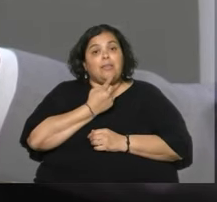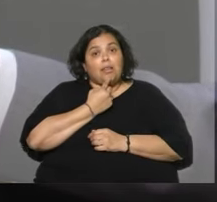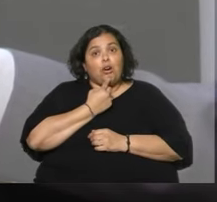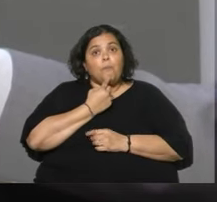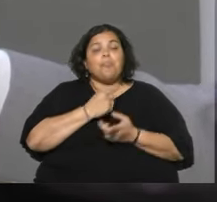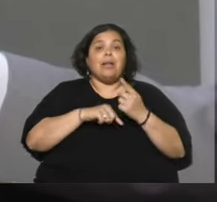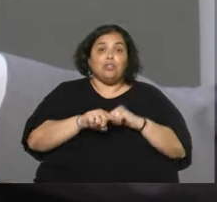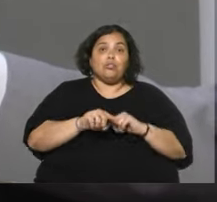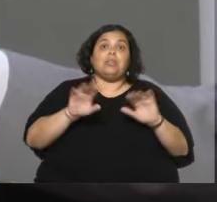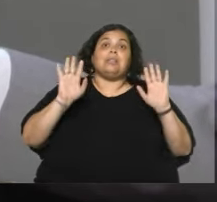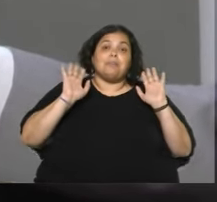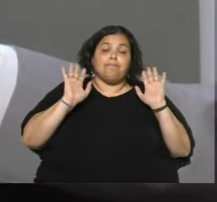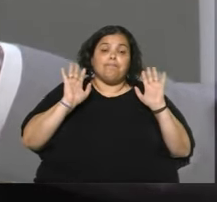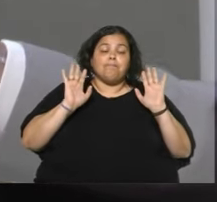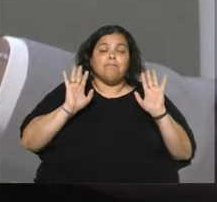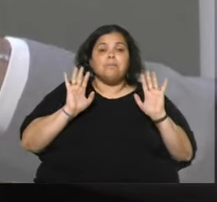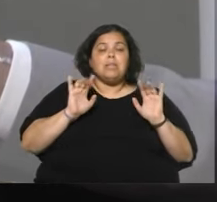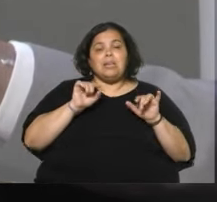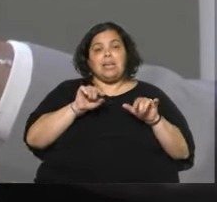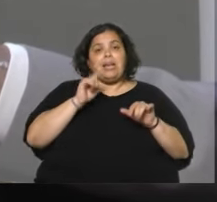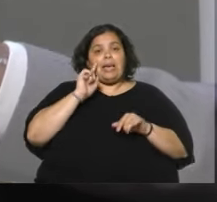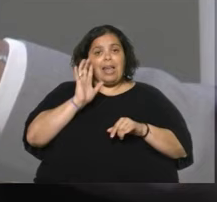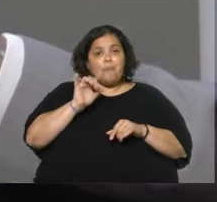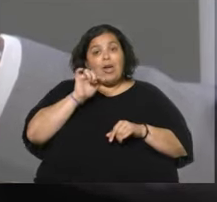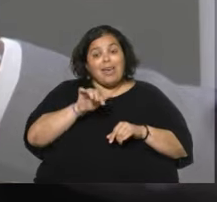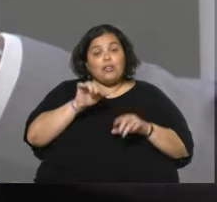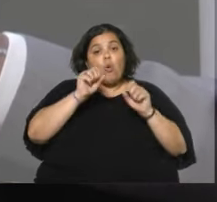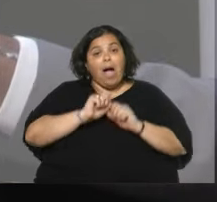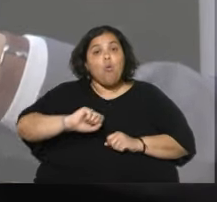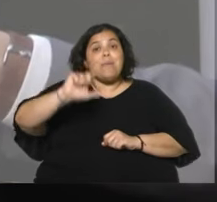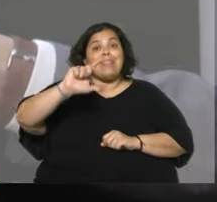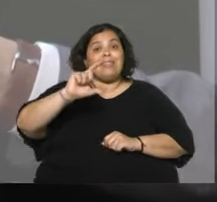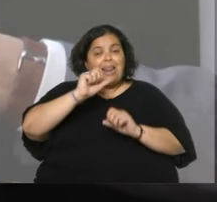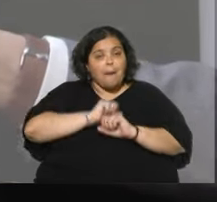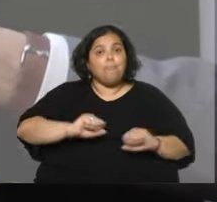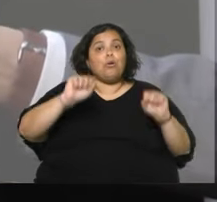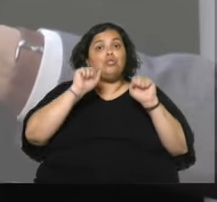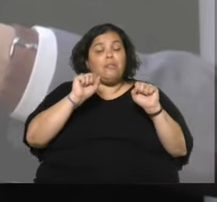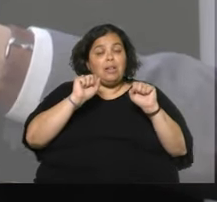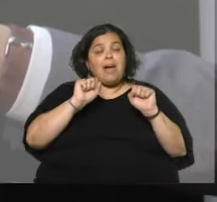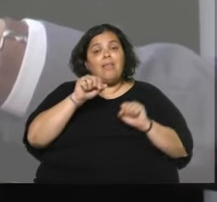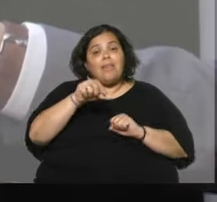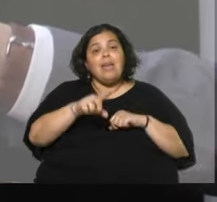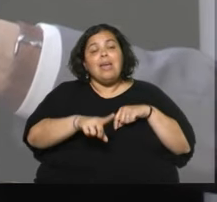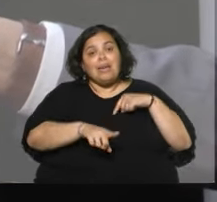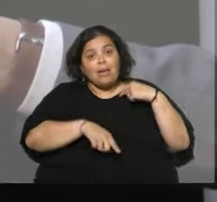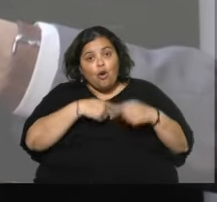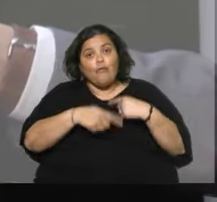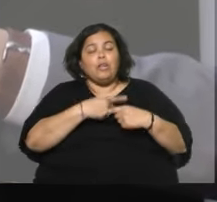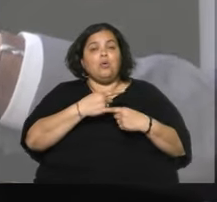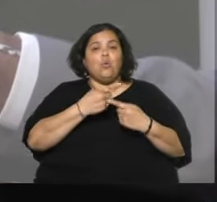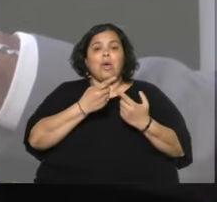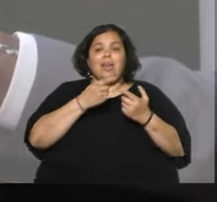está en esta condición. Es decir, creemos que esto aumenta las posibilidades de que se siga desgranando esta